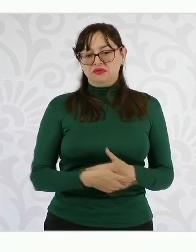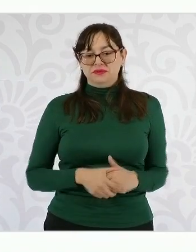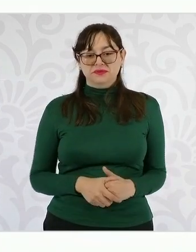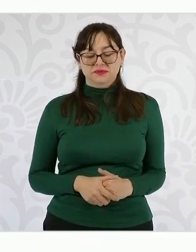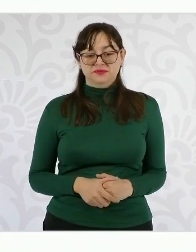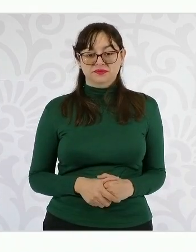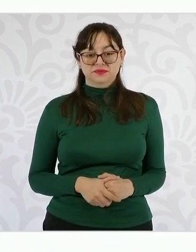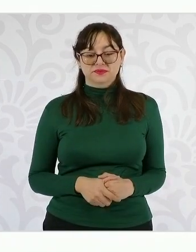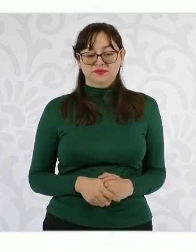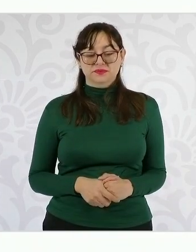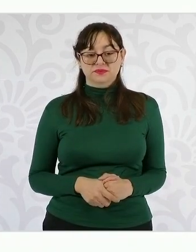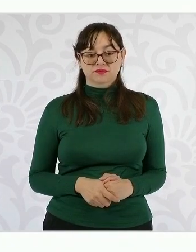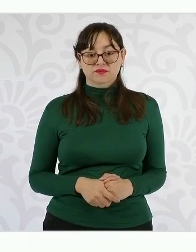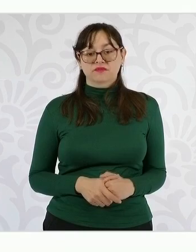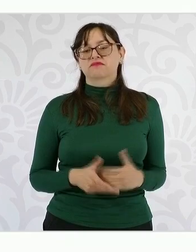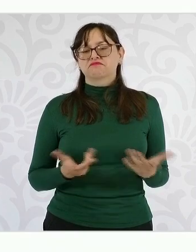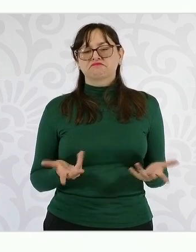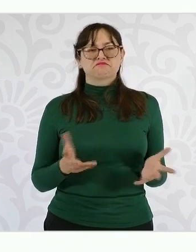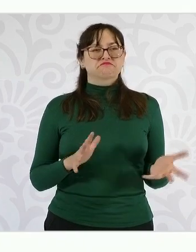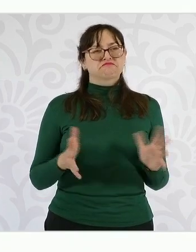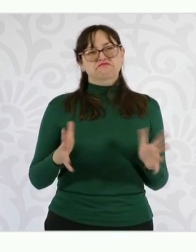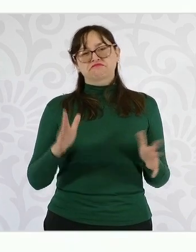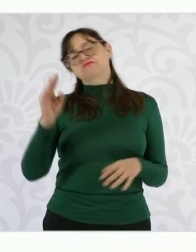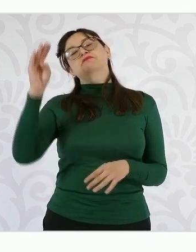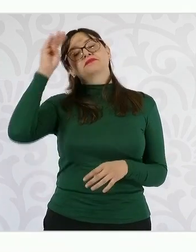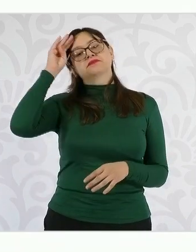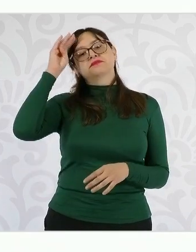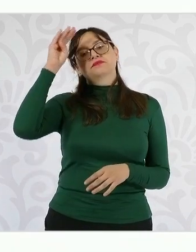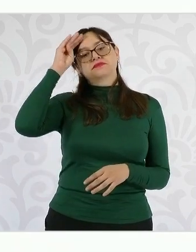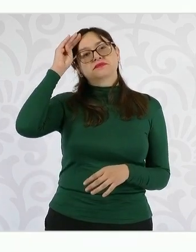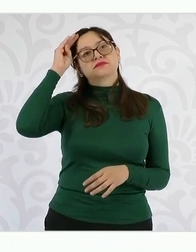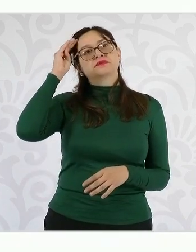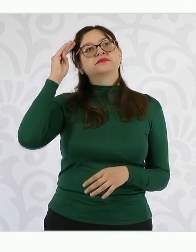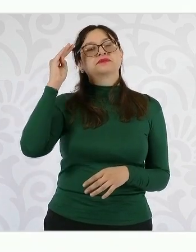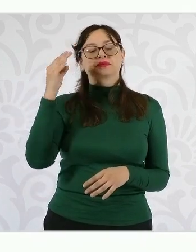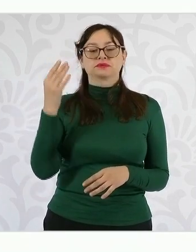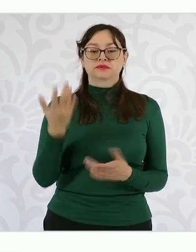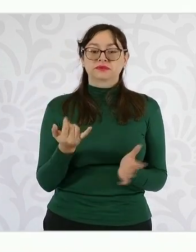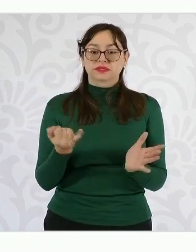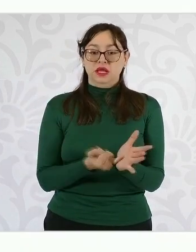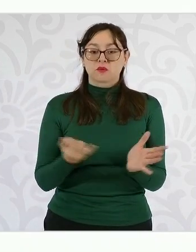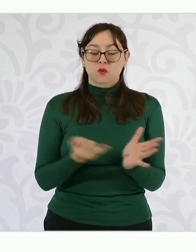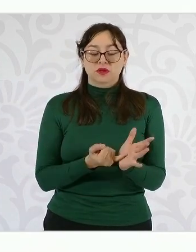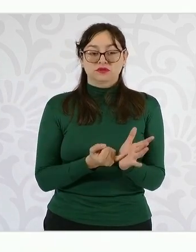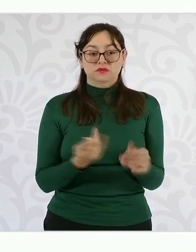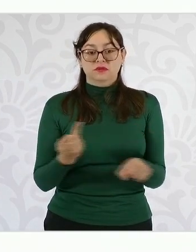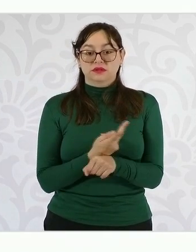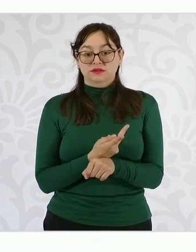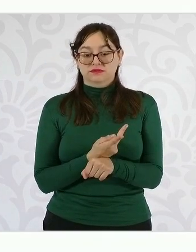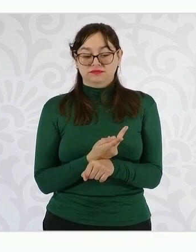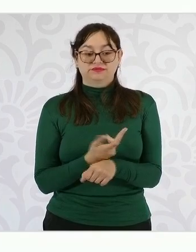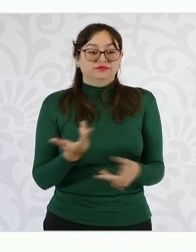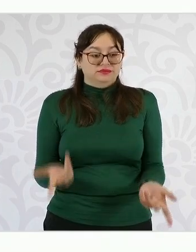menos pensamos que al final estos impuestos van a afectar al consumidor en los Estados Unidos,